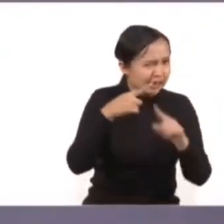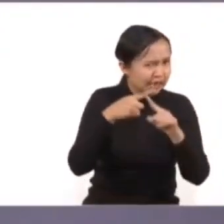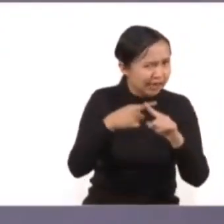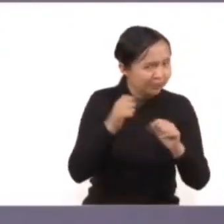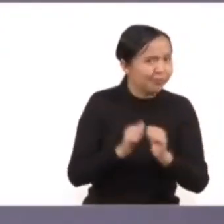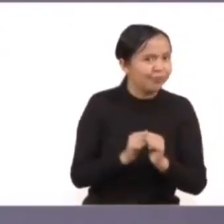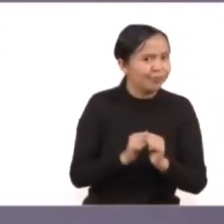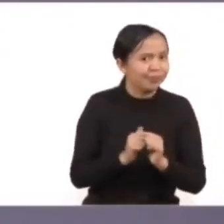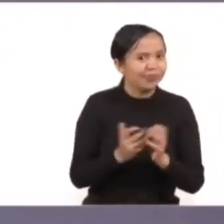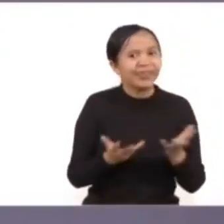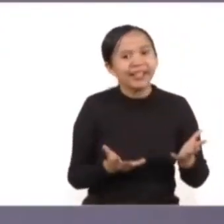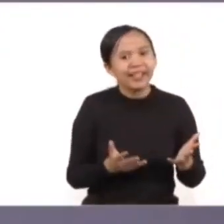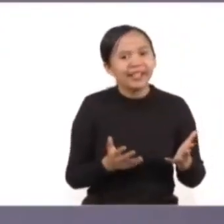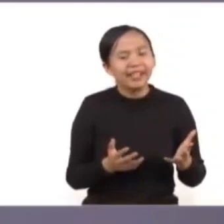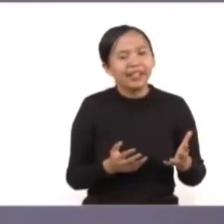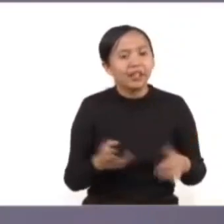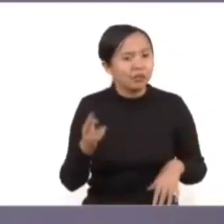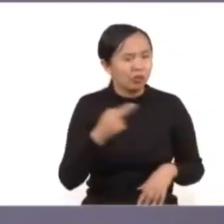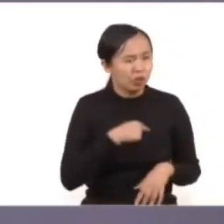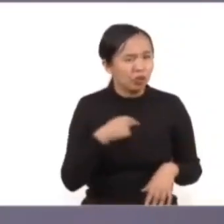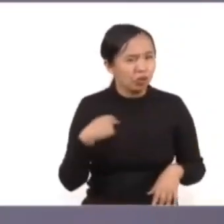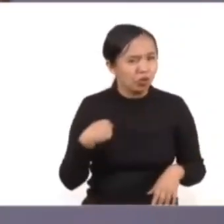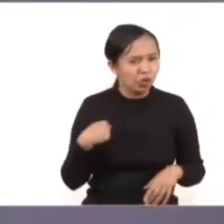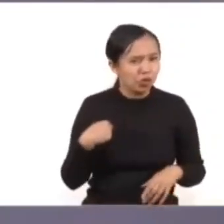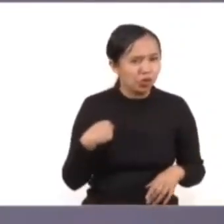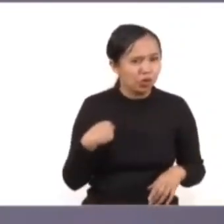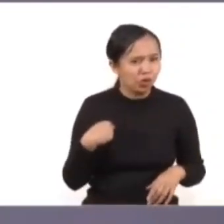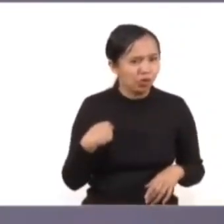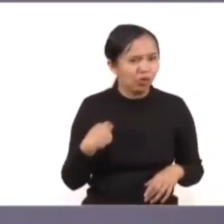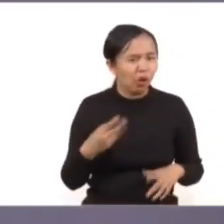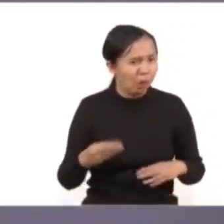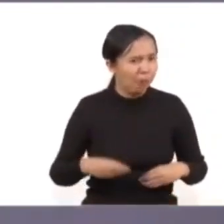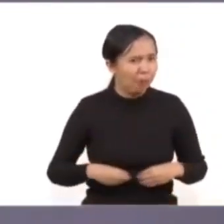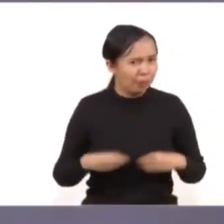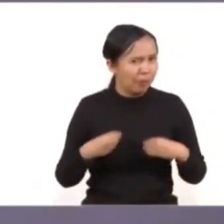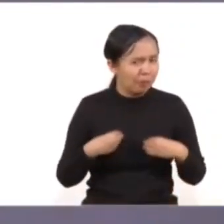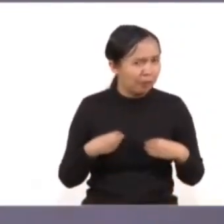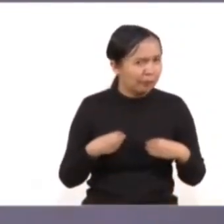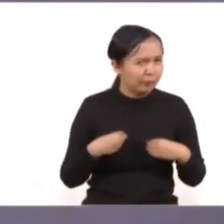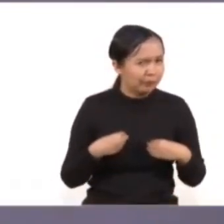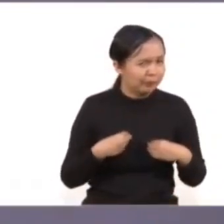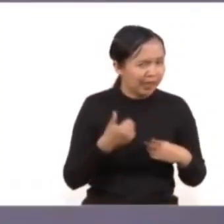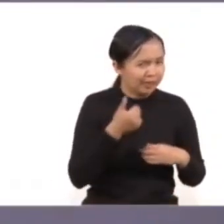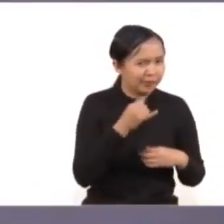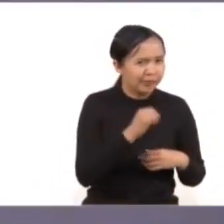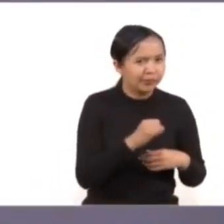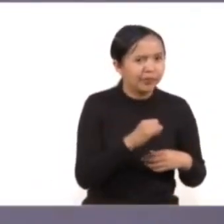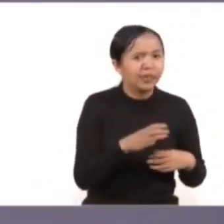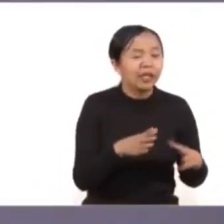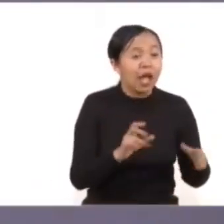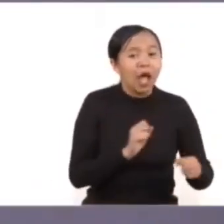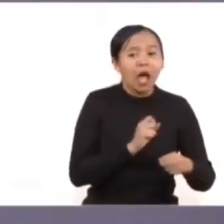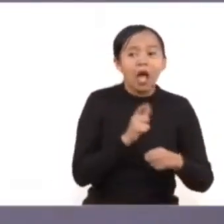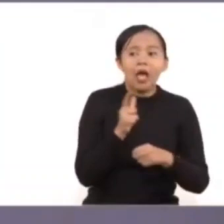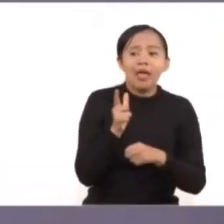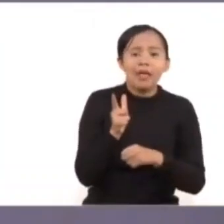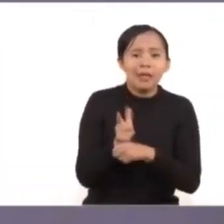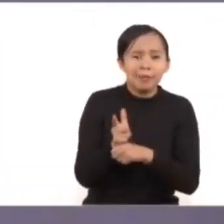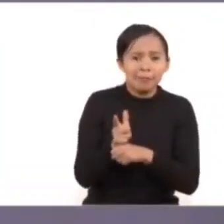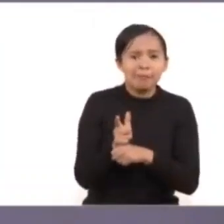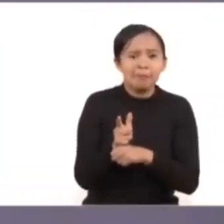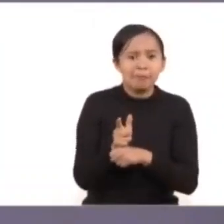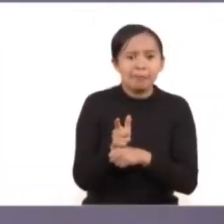todavía y quienes estamos viviendo en esa época nos damos cuenta que efectivamente,